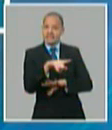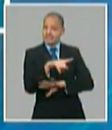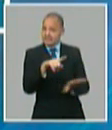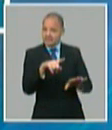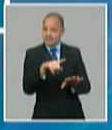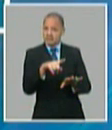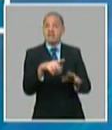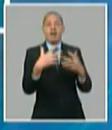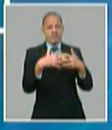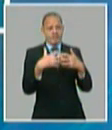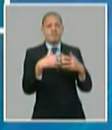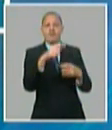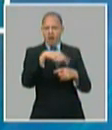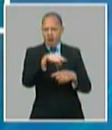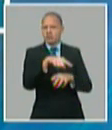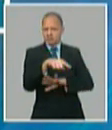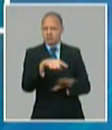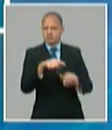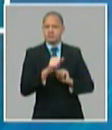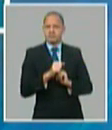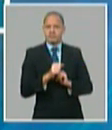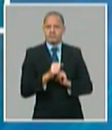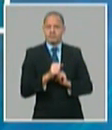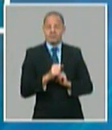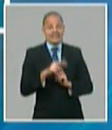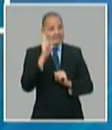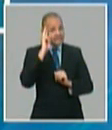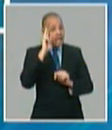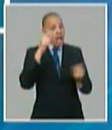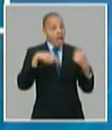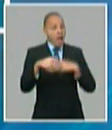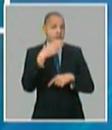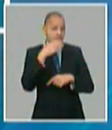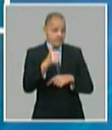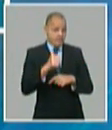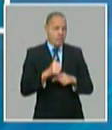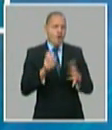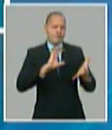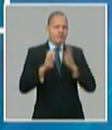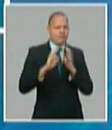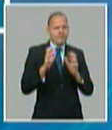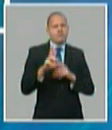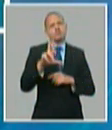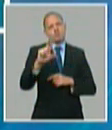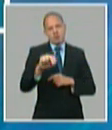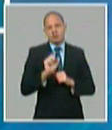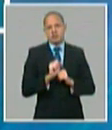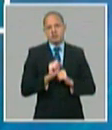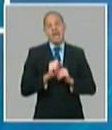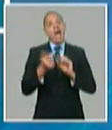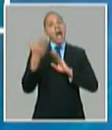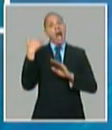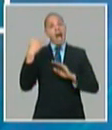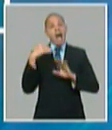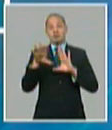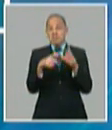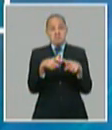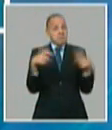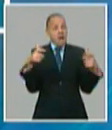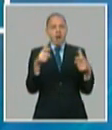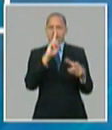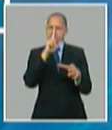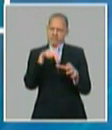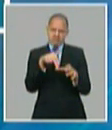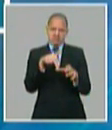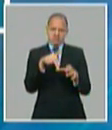generación térmica es más eficiente o menos costosa que la generación que hacemos distribuida con los